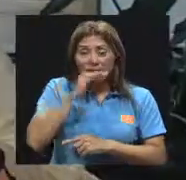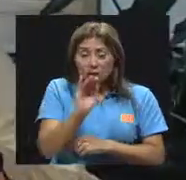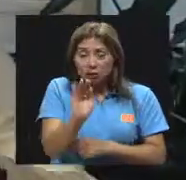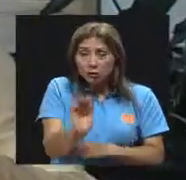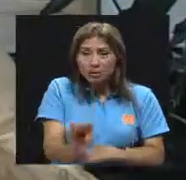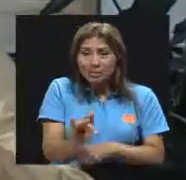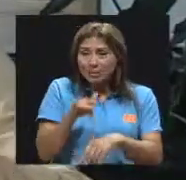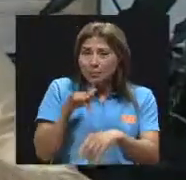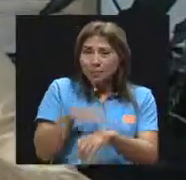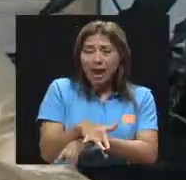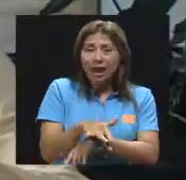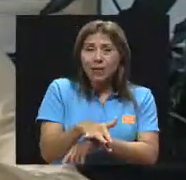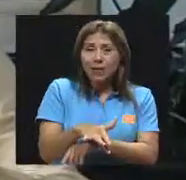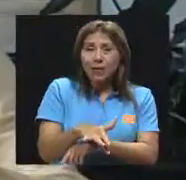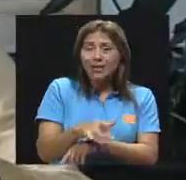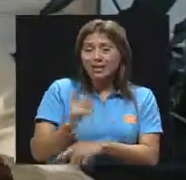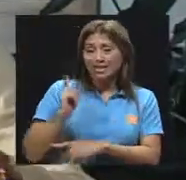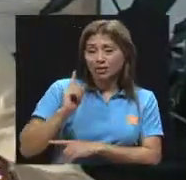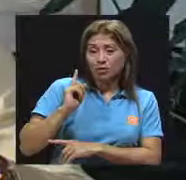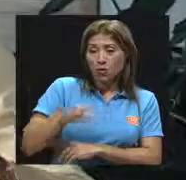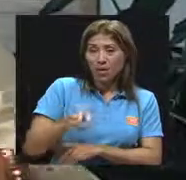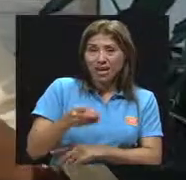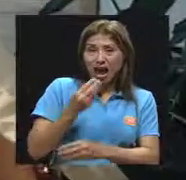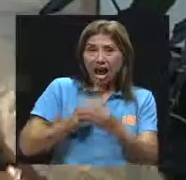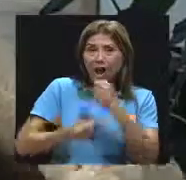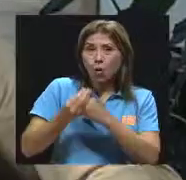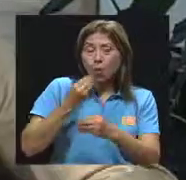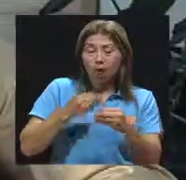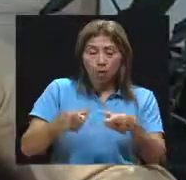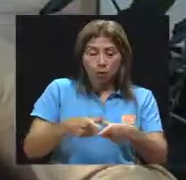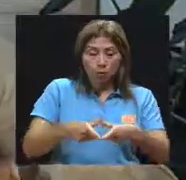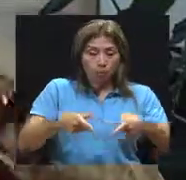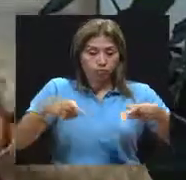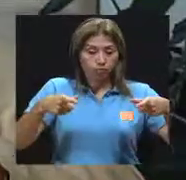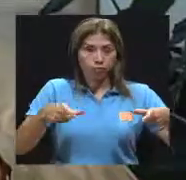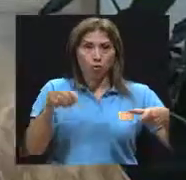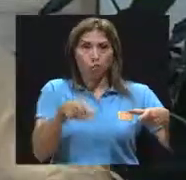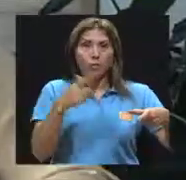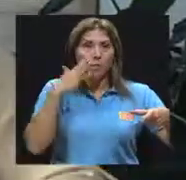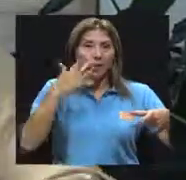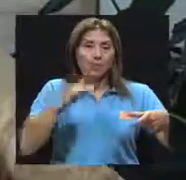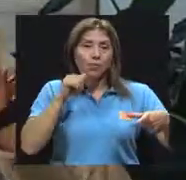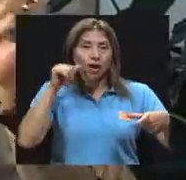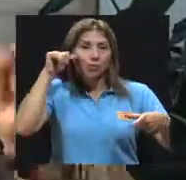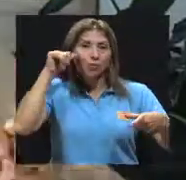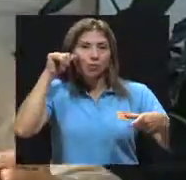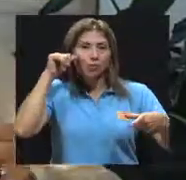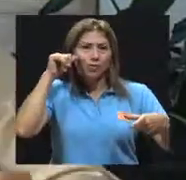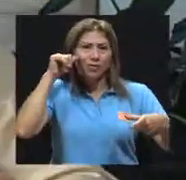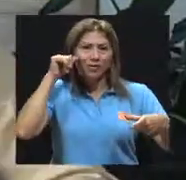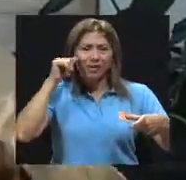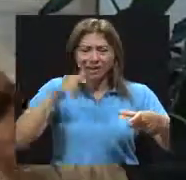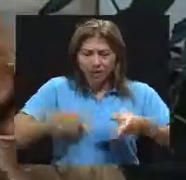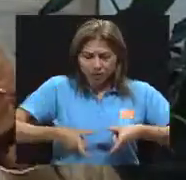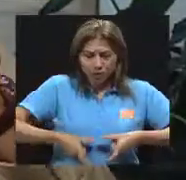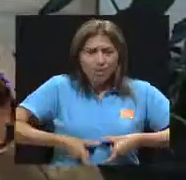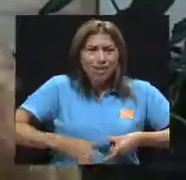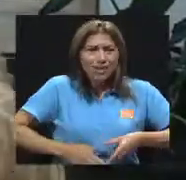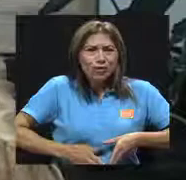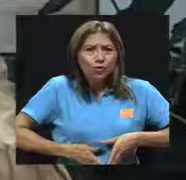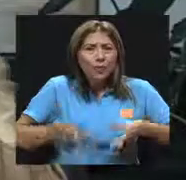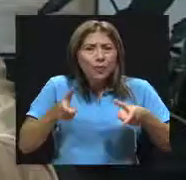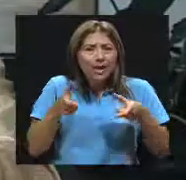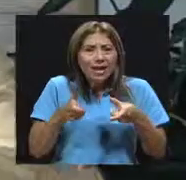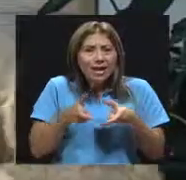casi que se les obliga a comer la comida de un plato de un adulto. Para edades pequeñas, estomaguitos pequeños, las